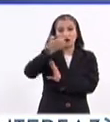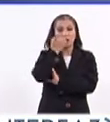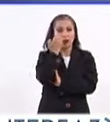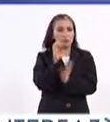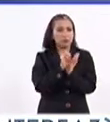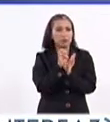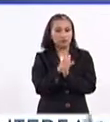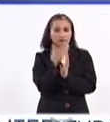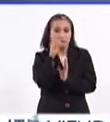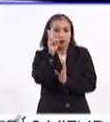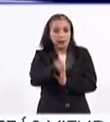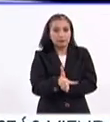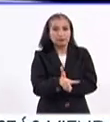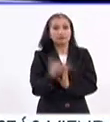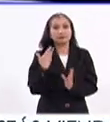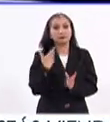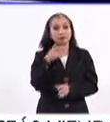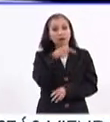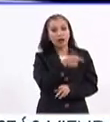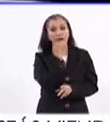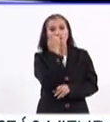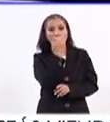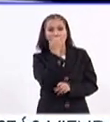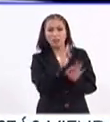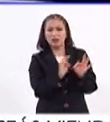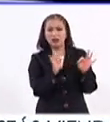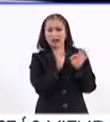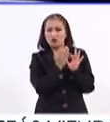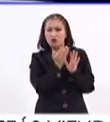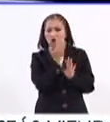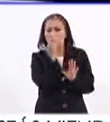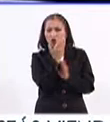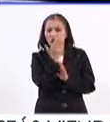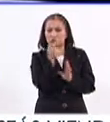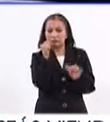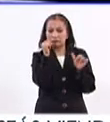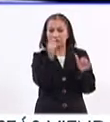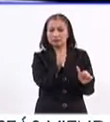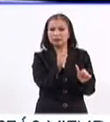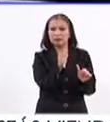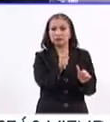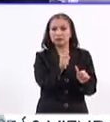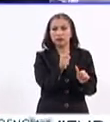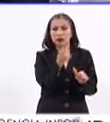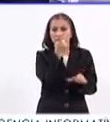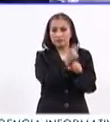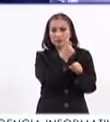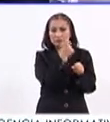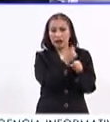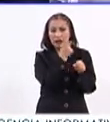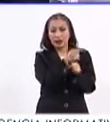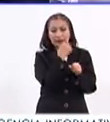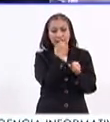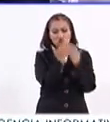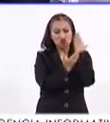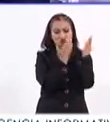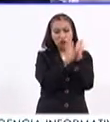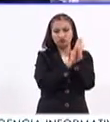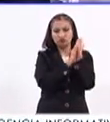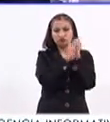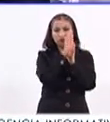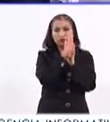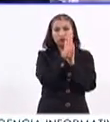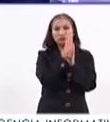porque si bien es cierto que la parte de la escuela es muy importante, quizá central o la primaria, para que un niño desarrolle